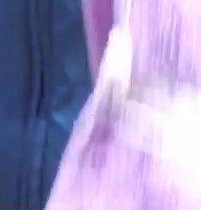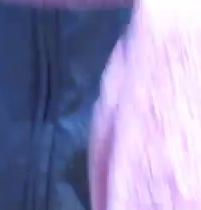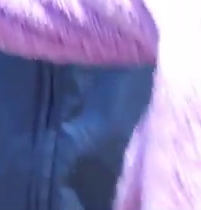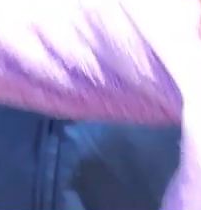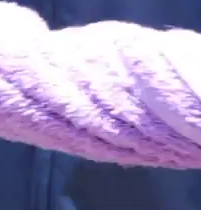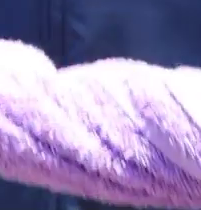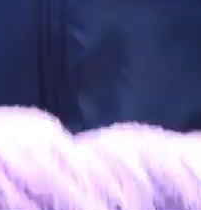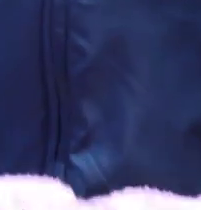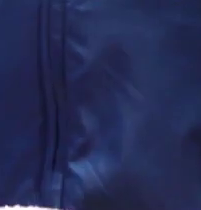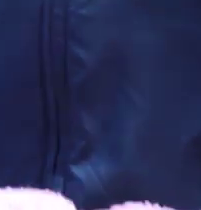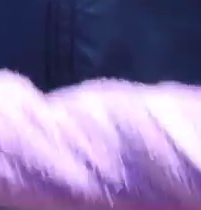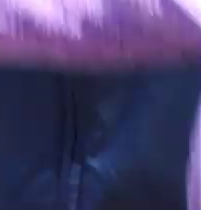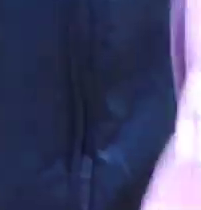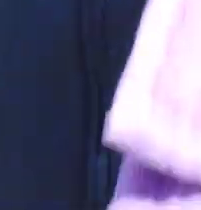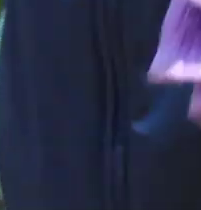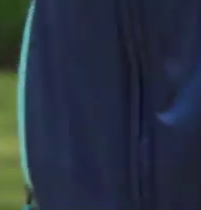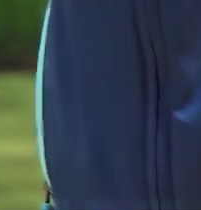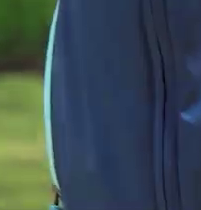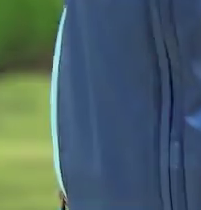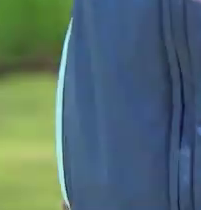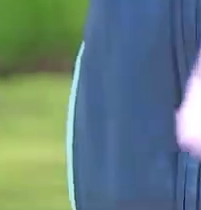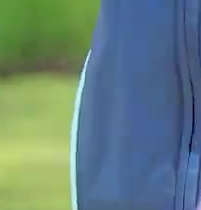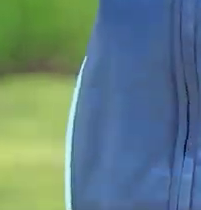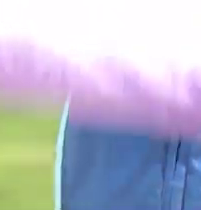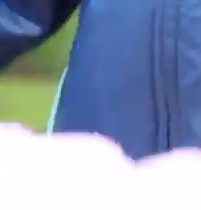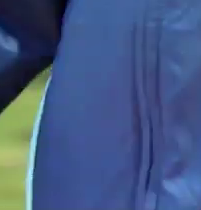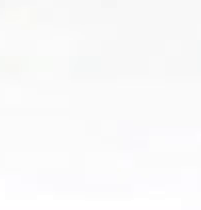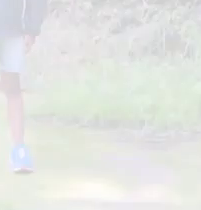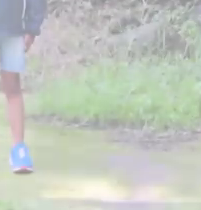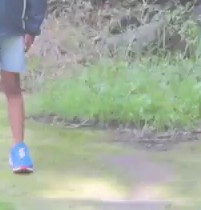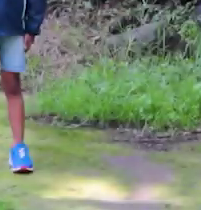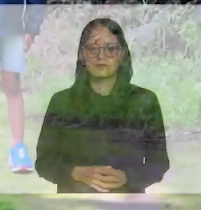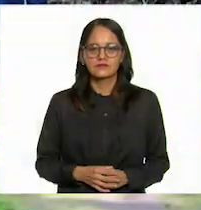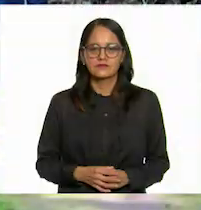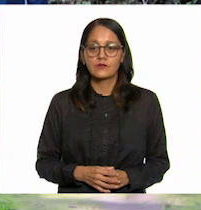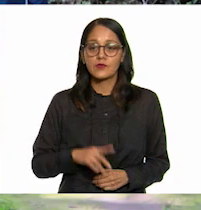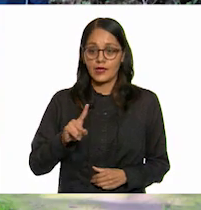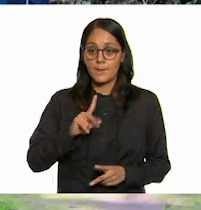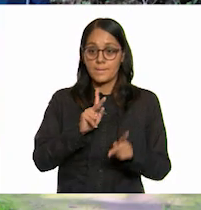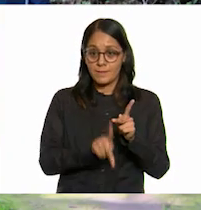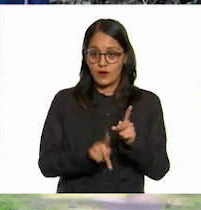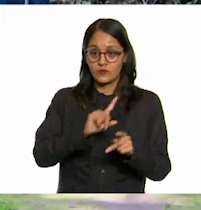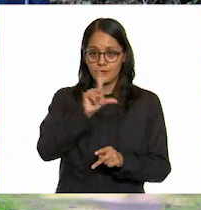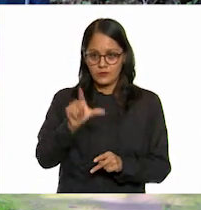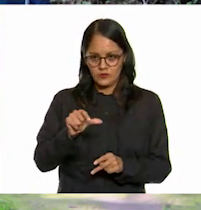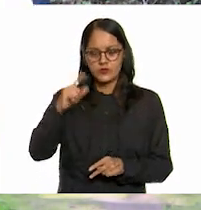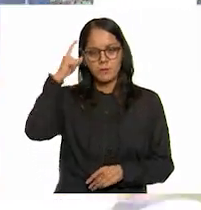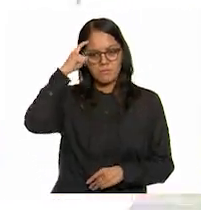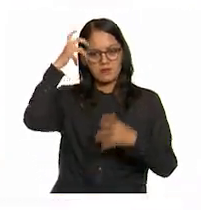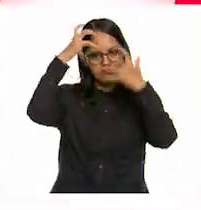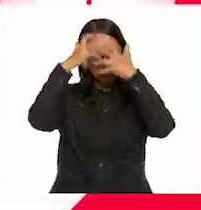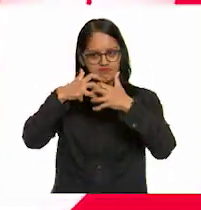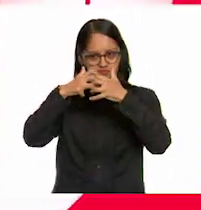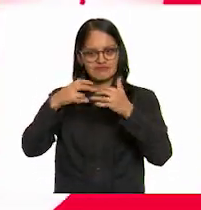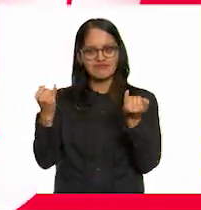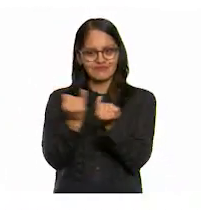bajamos más bajamos un poquito más y después de cada pausa activa tu mente